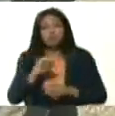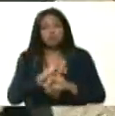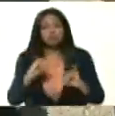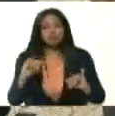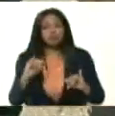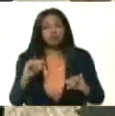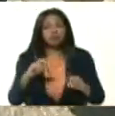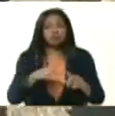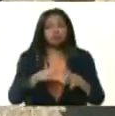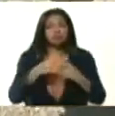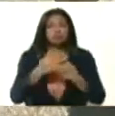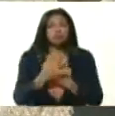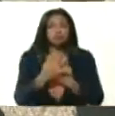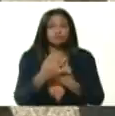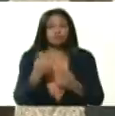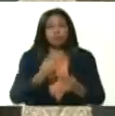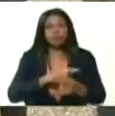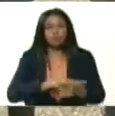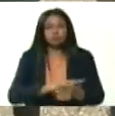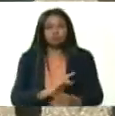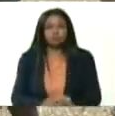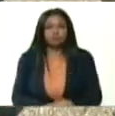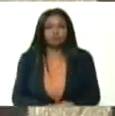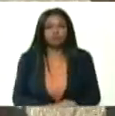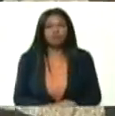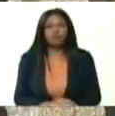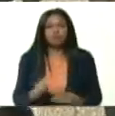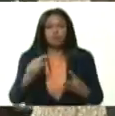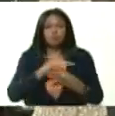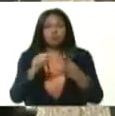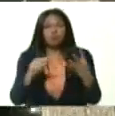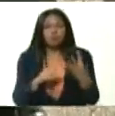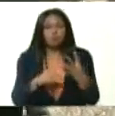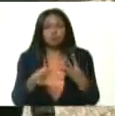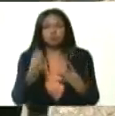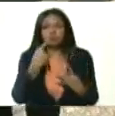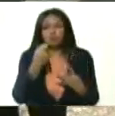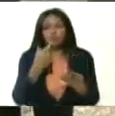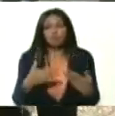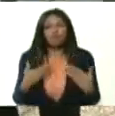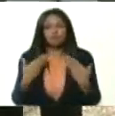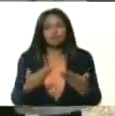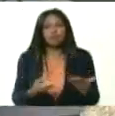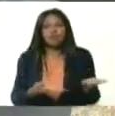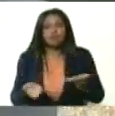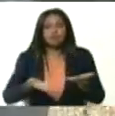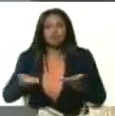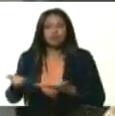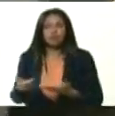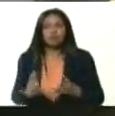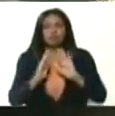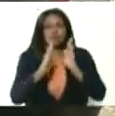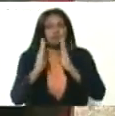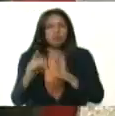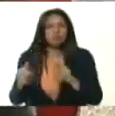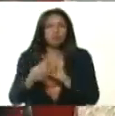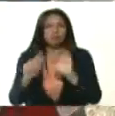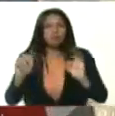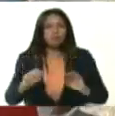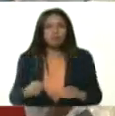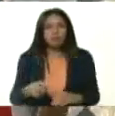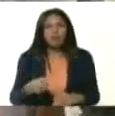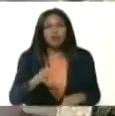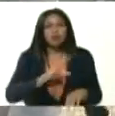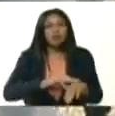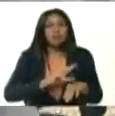ya están en situación más grave. Esos cuatro tratamientos están siendo aplicados ya en nuestro protocolo, ya están distribuidos, ya todos los médicos